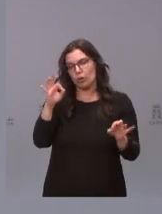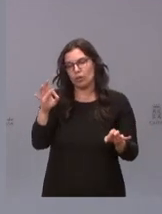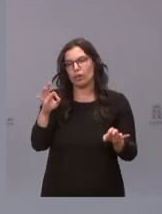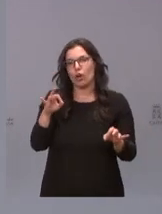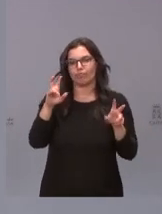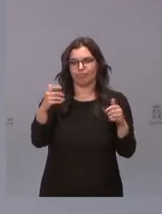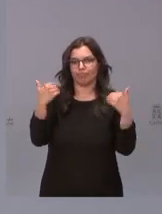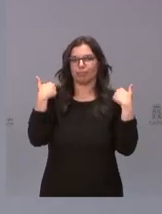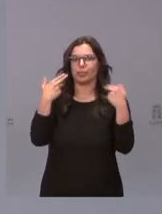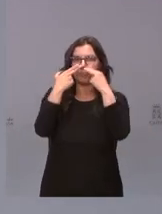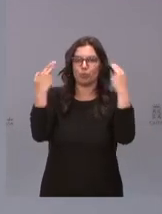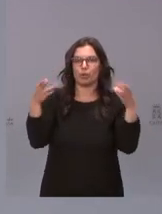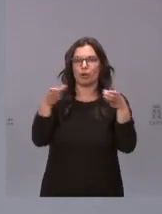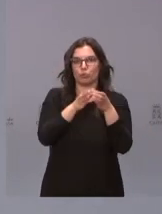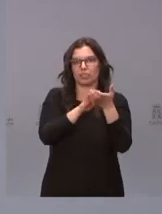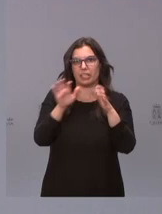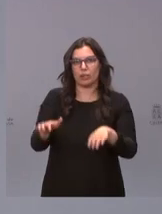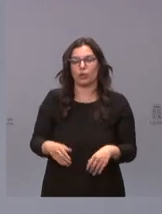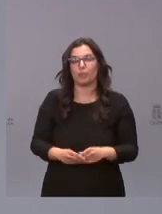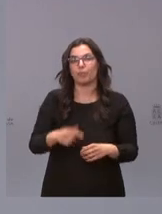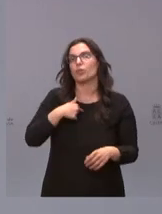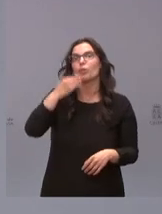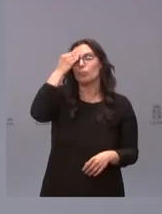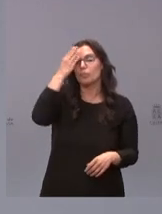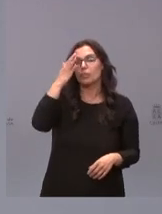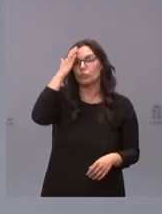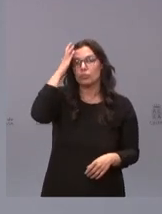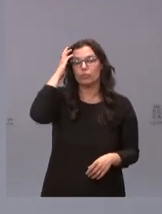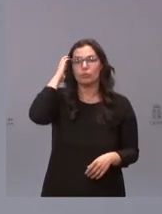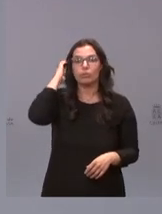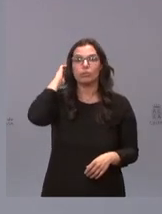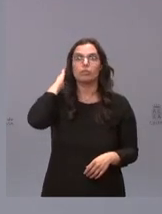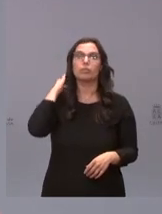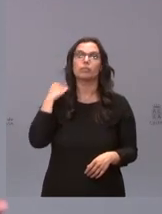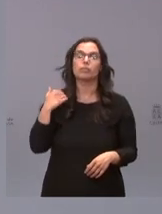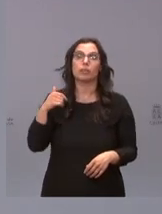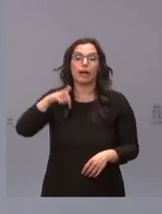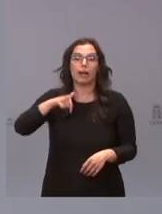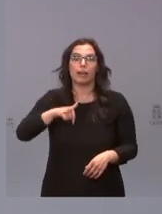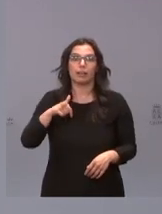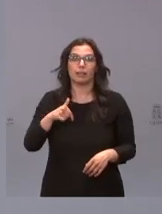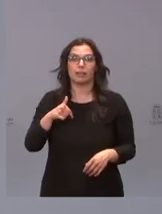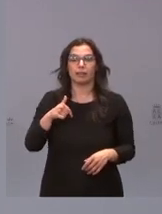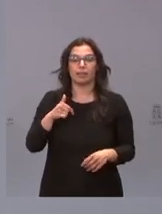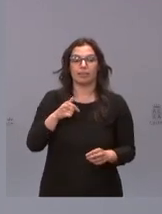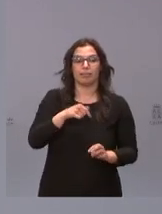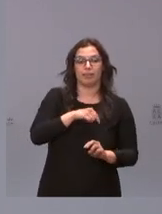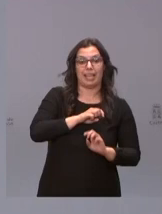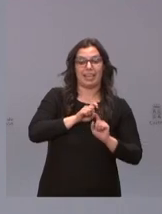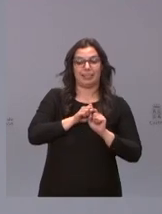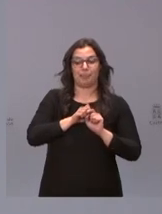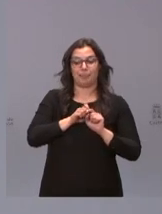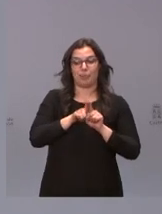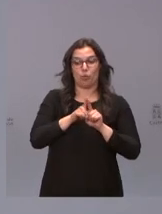pública de la Junta de Castilla y León creo que lo que estamos hoy aquí significando es poner